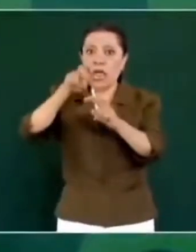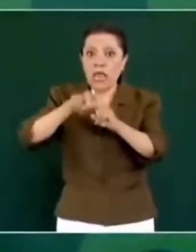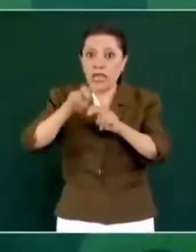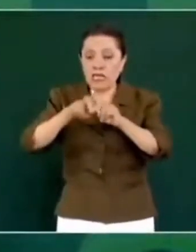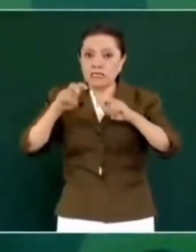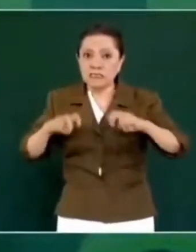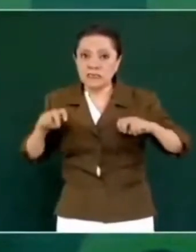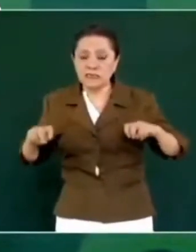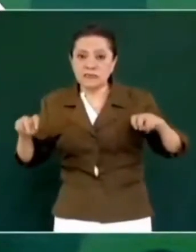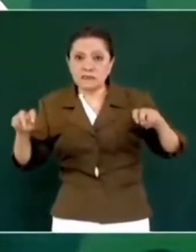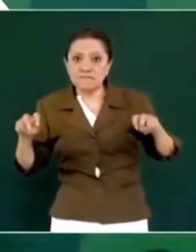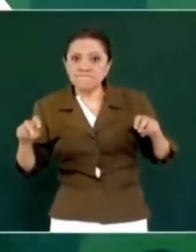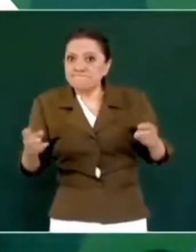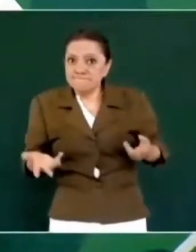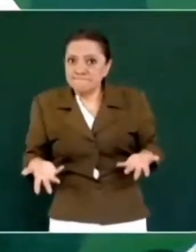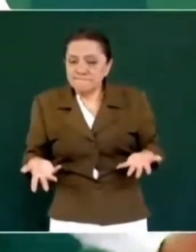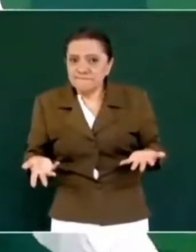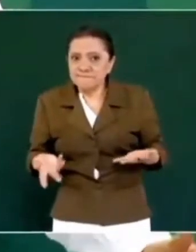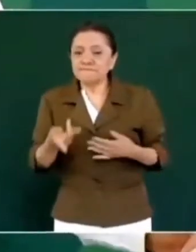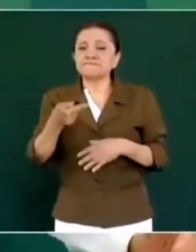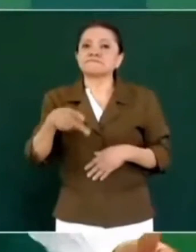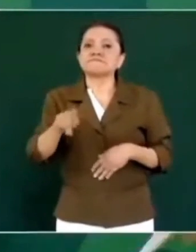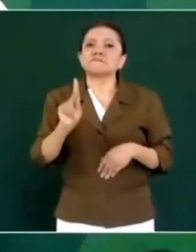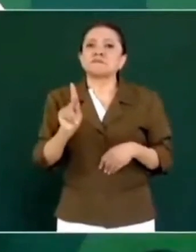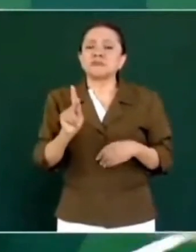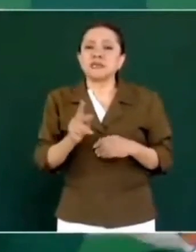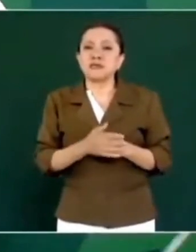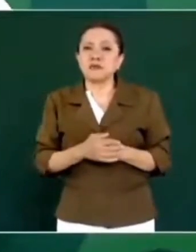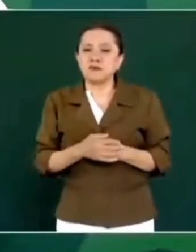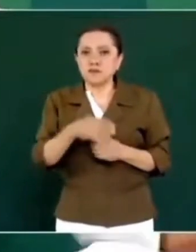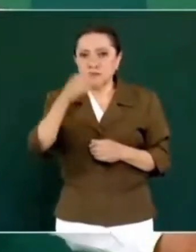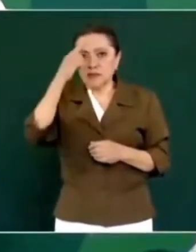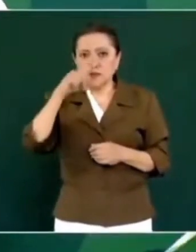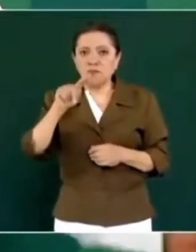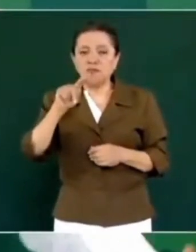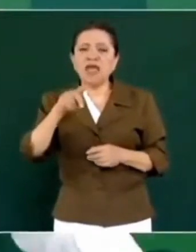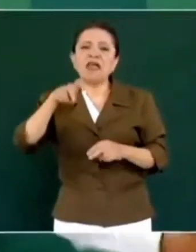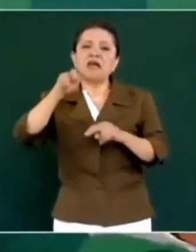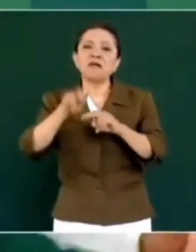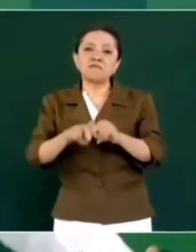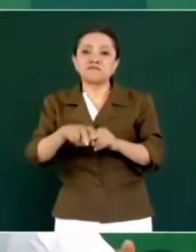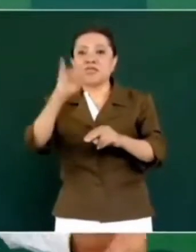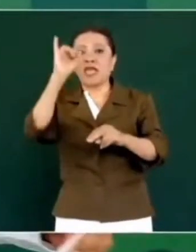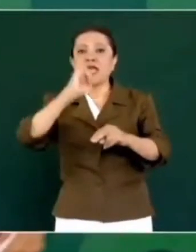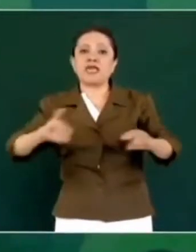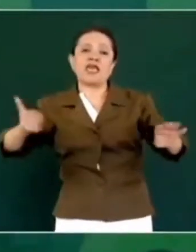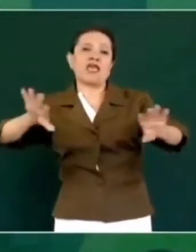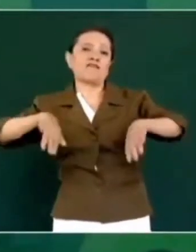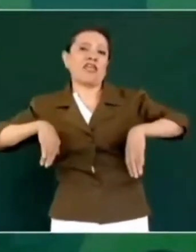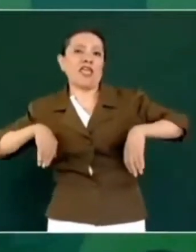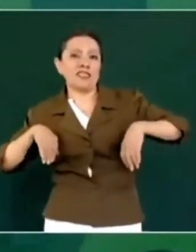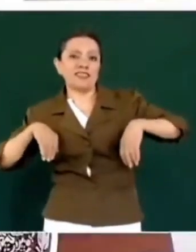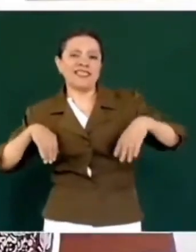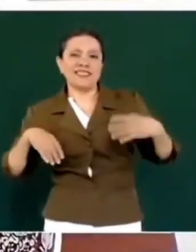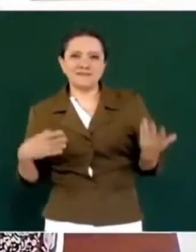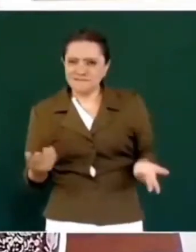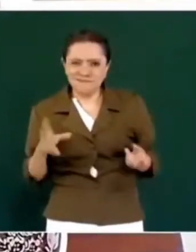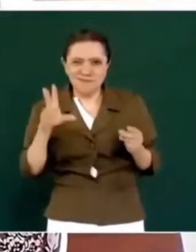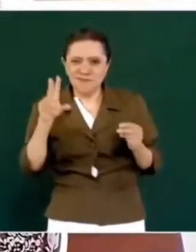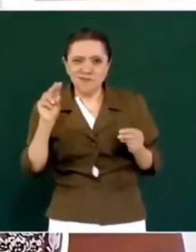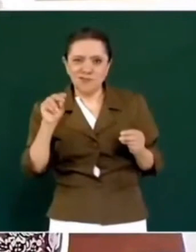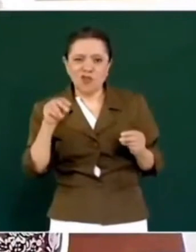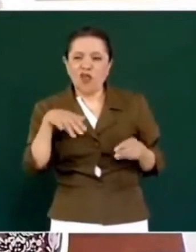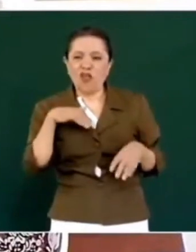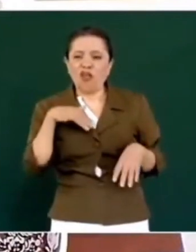pero para ir de a jefe. No cualquier silla. de